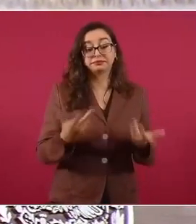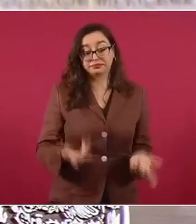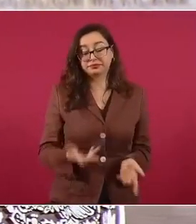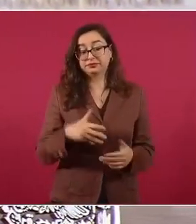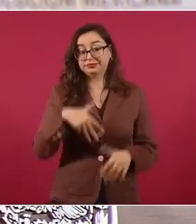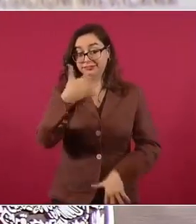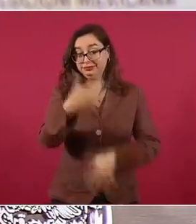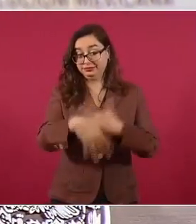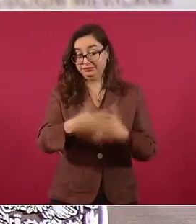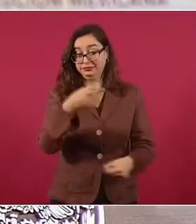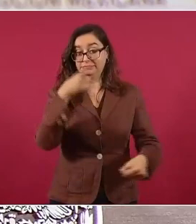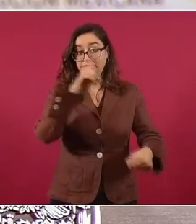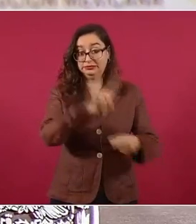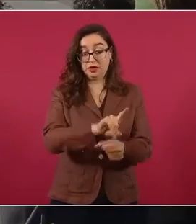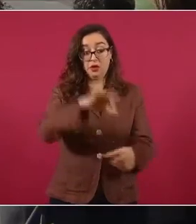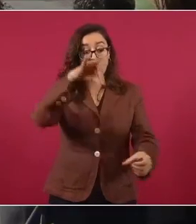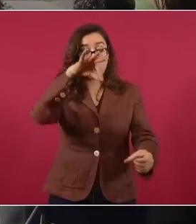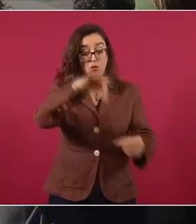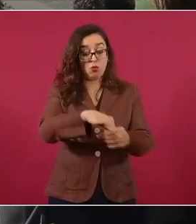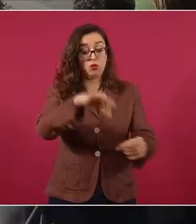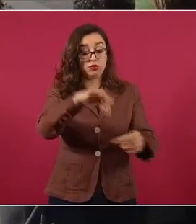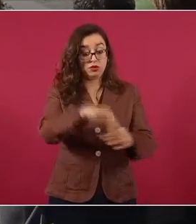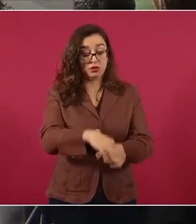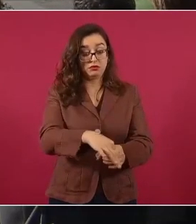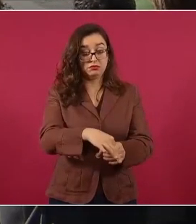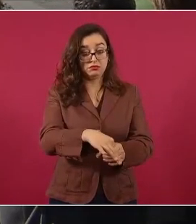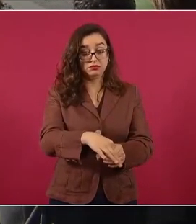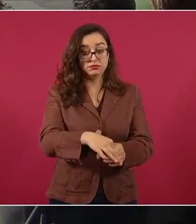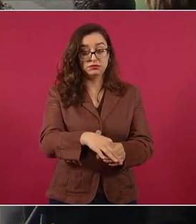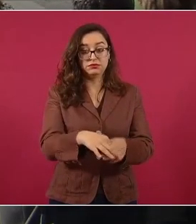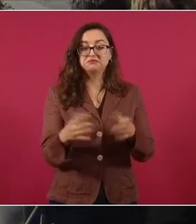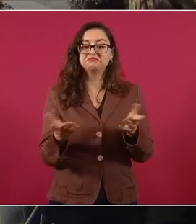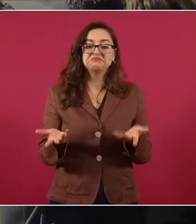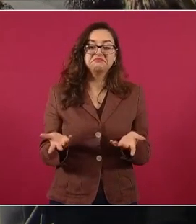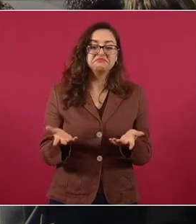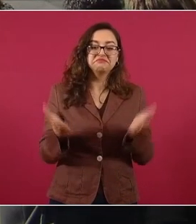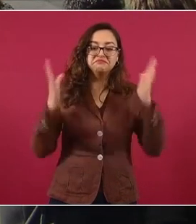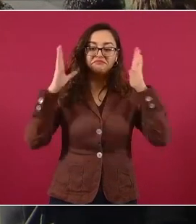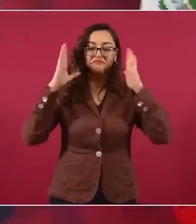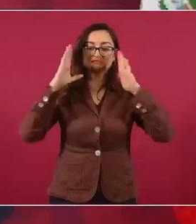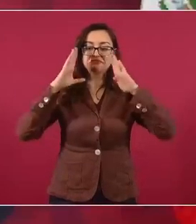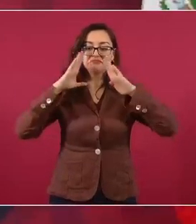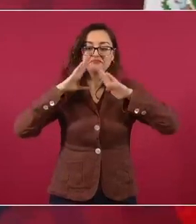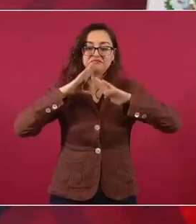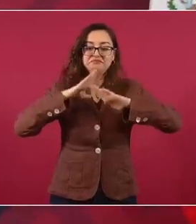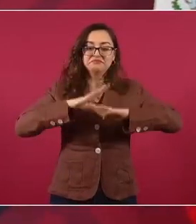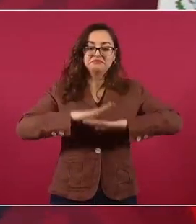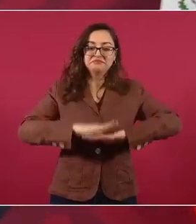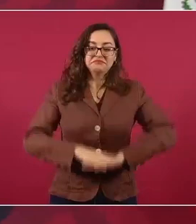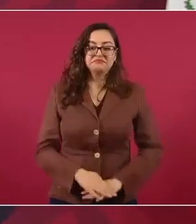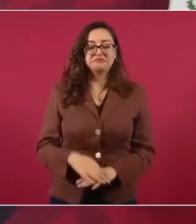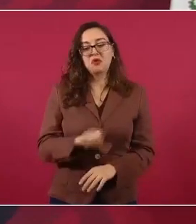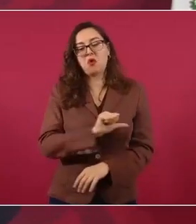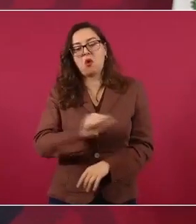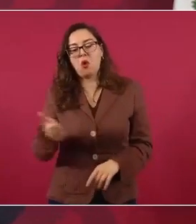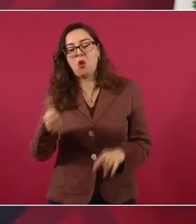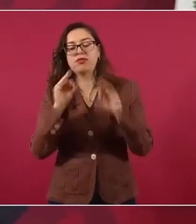ya, es otra cosa.